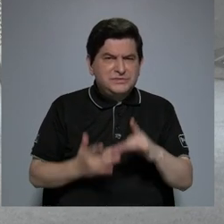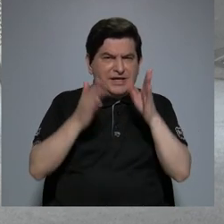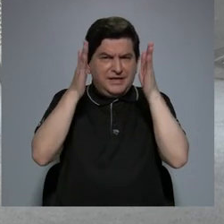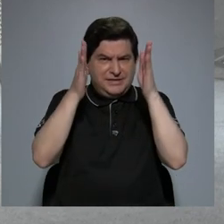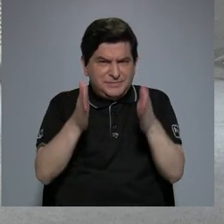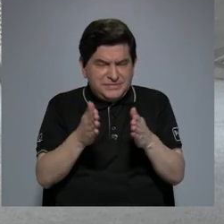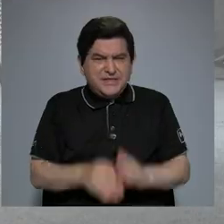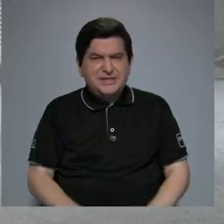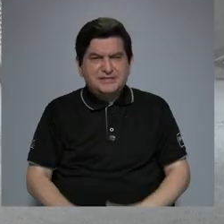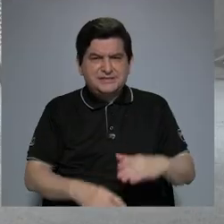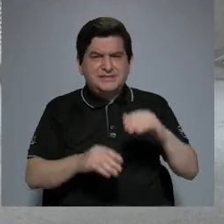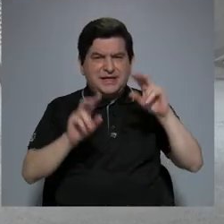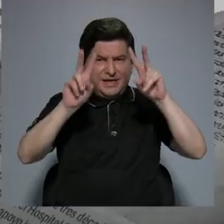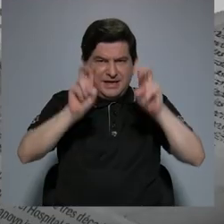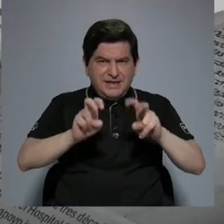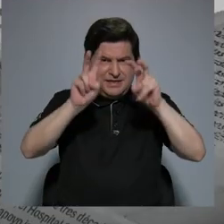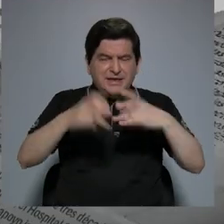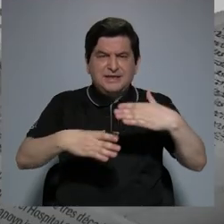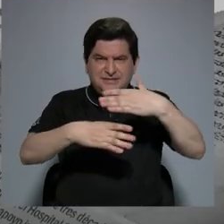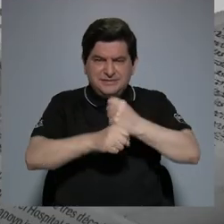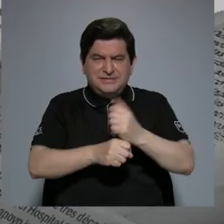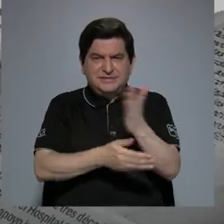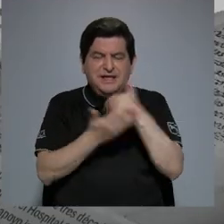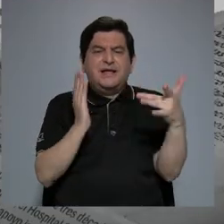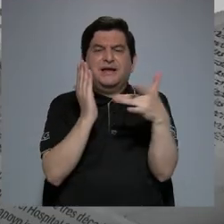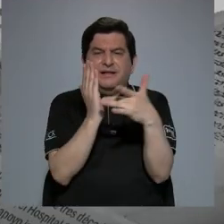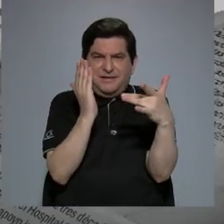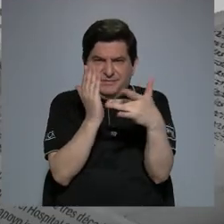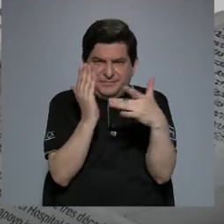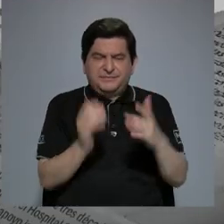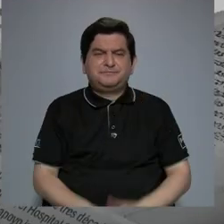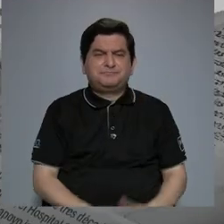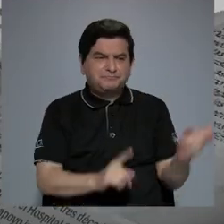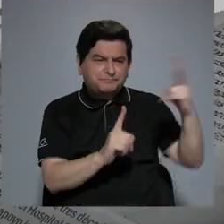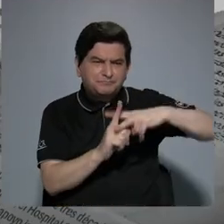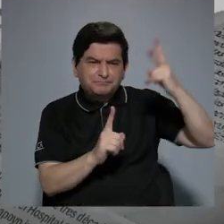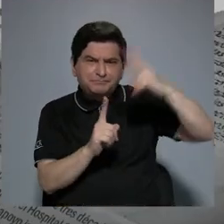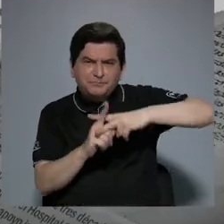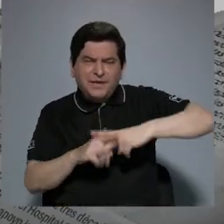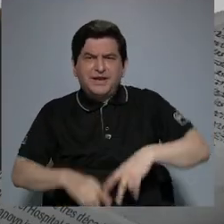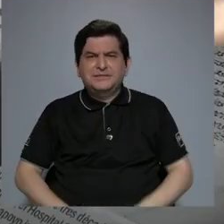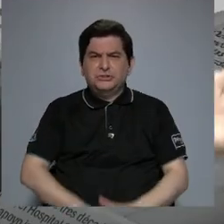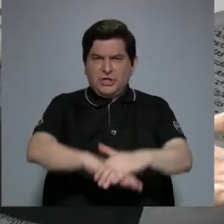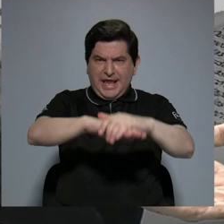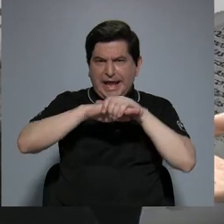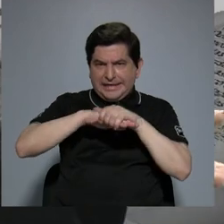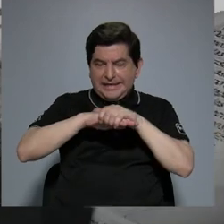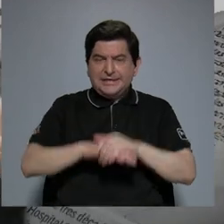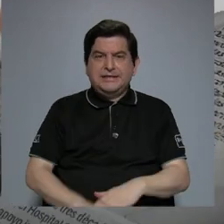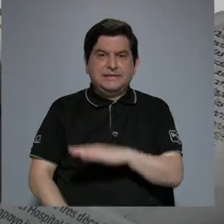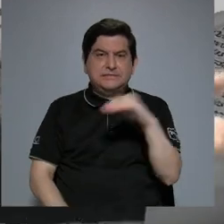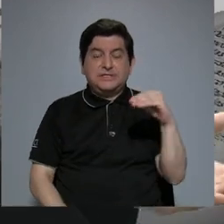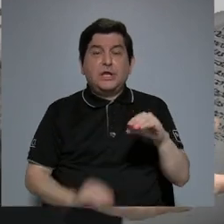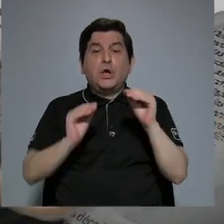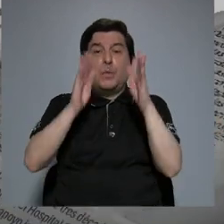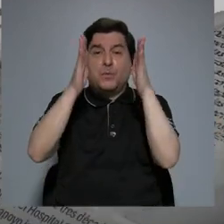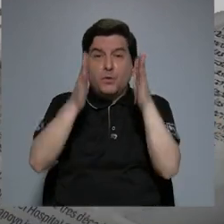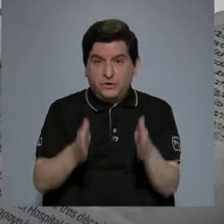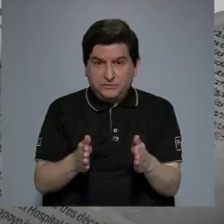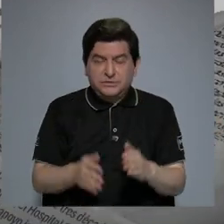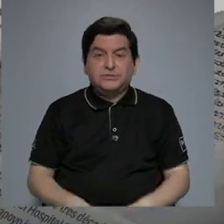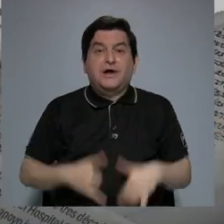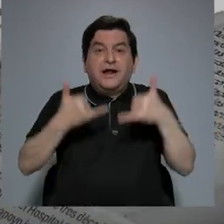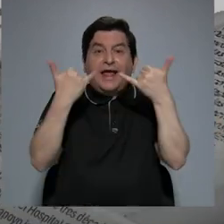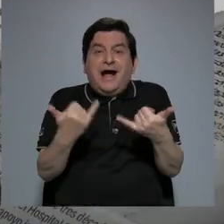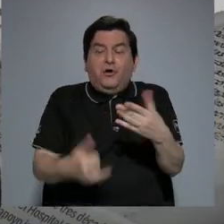en la creación de pruebas, en la parte tecnológica para aplicarle el inglés y obviamente como profesor y